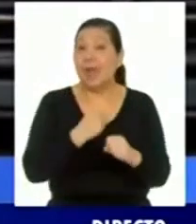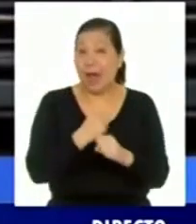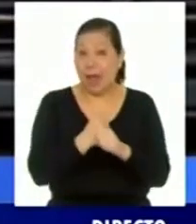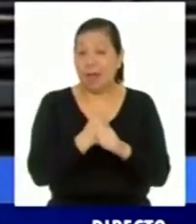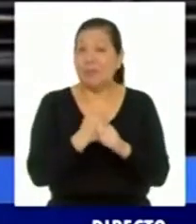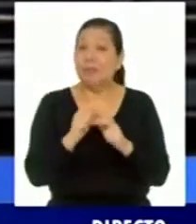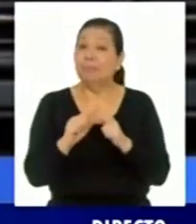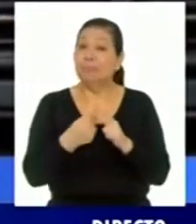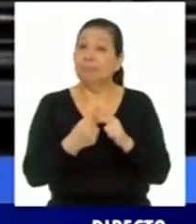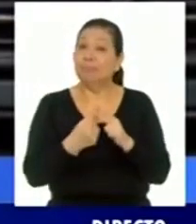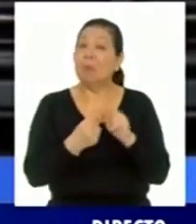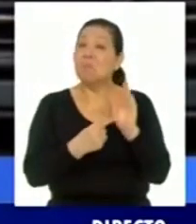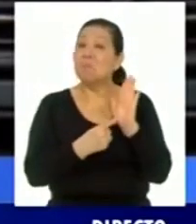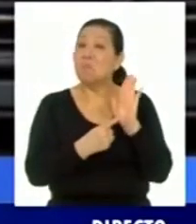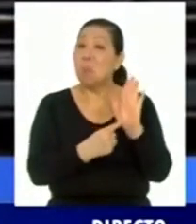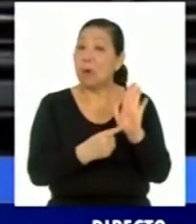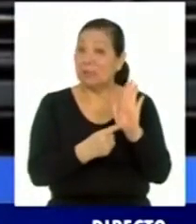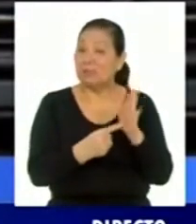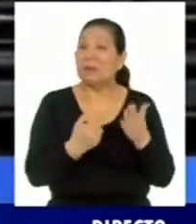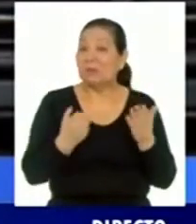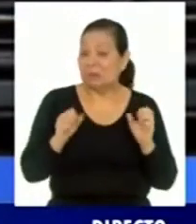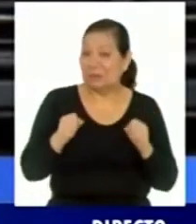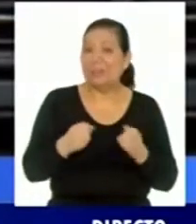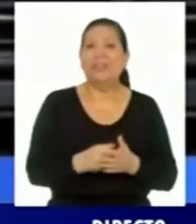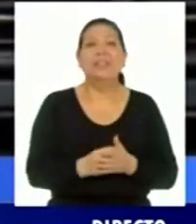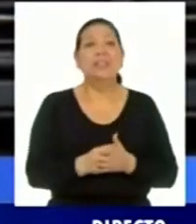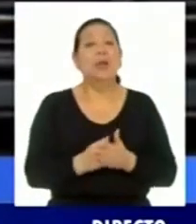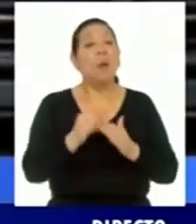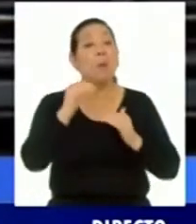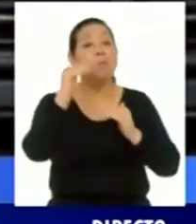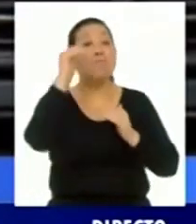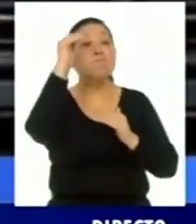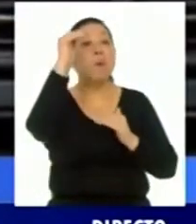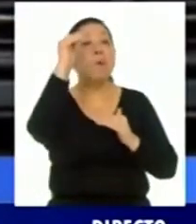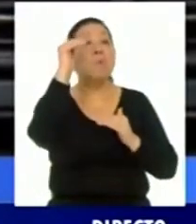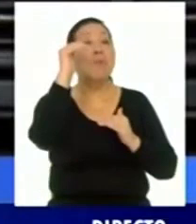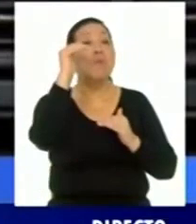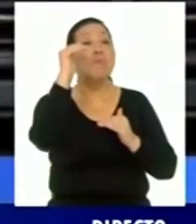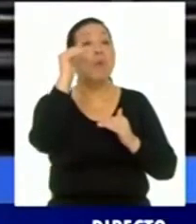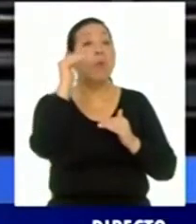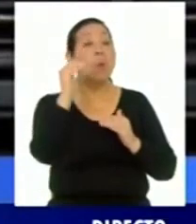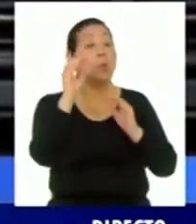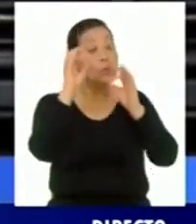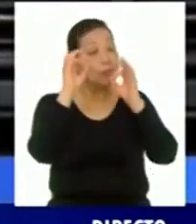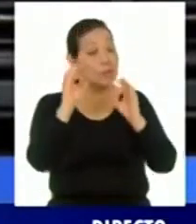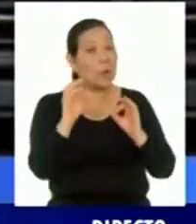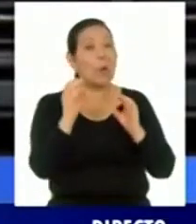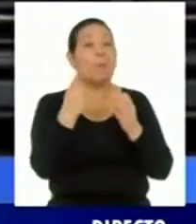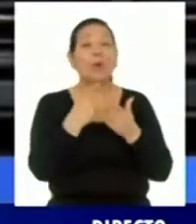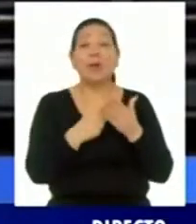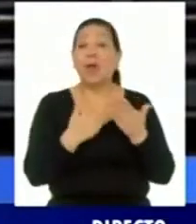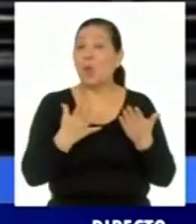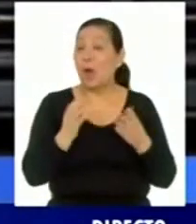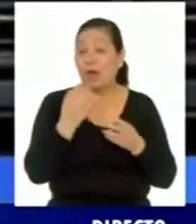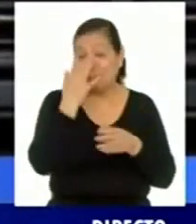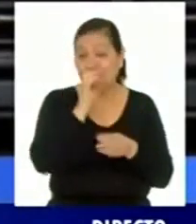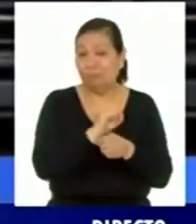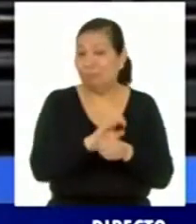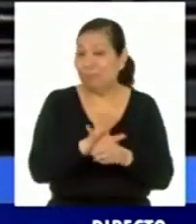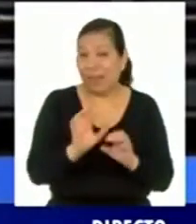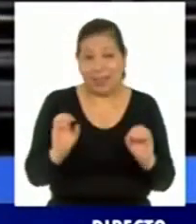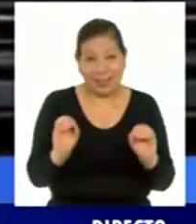empieza a mostrar que ha sido gradual, pero sobre todo seguro porque no hay contagios